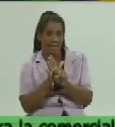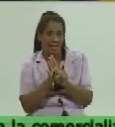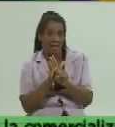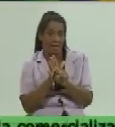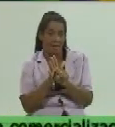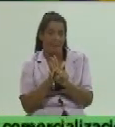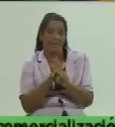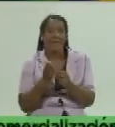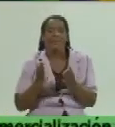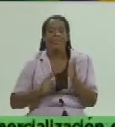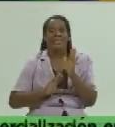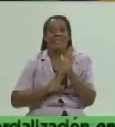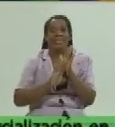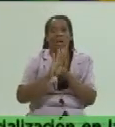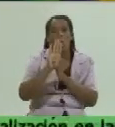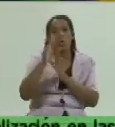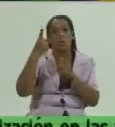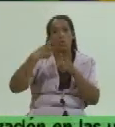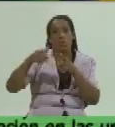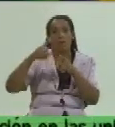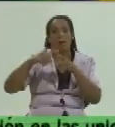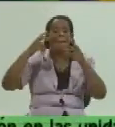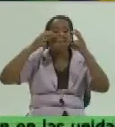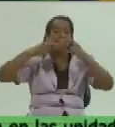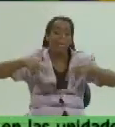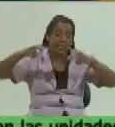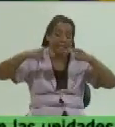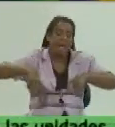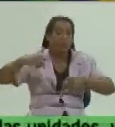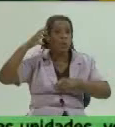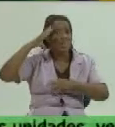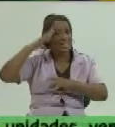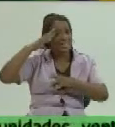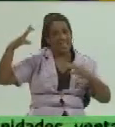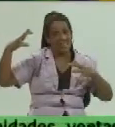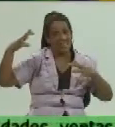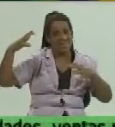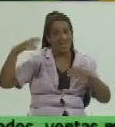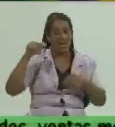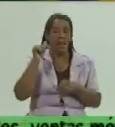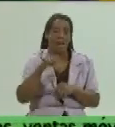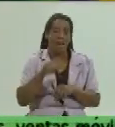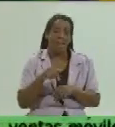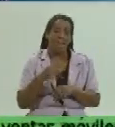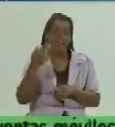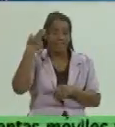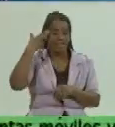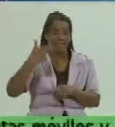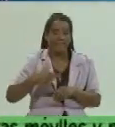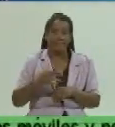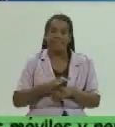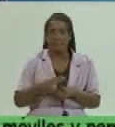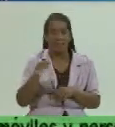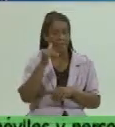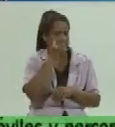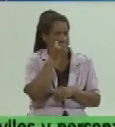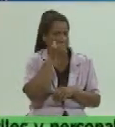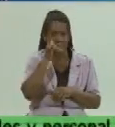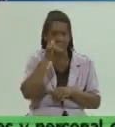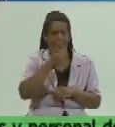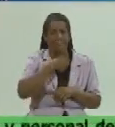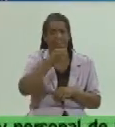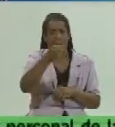desarrollo de otras investigaciones científicas en ese importante campo ya tuvimos aquí el reportaje de Natacha que